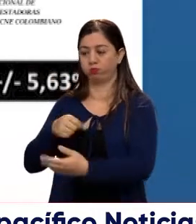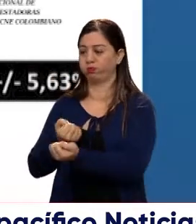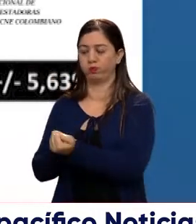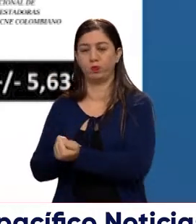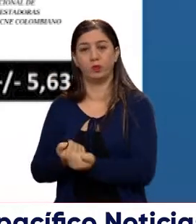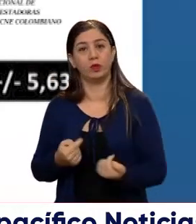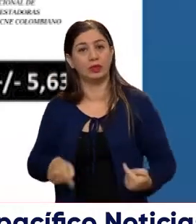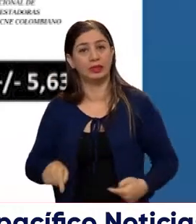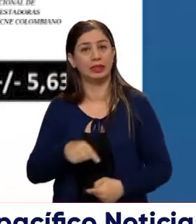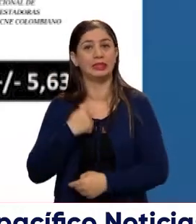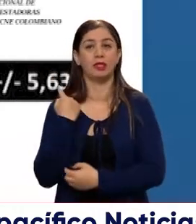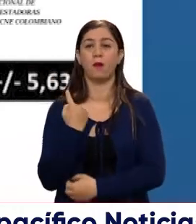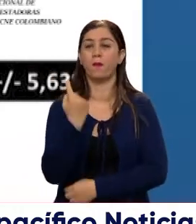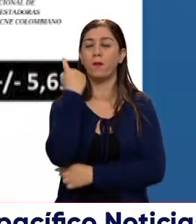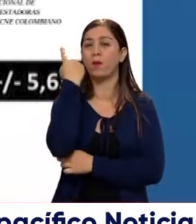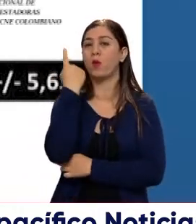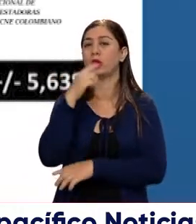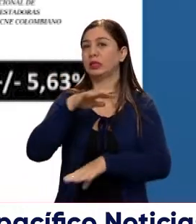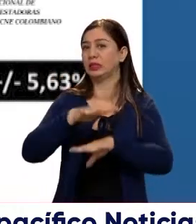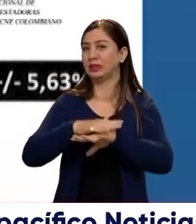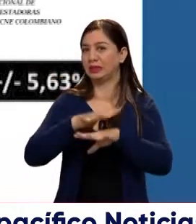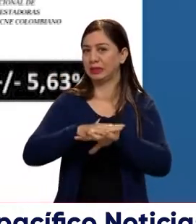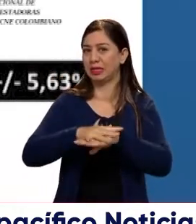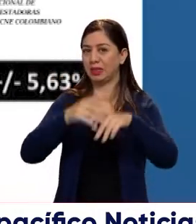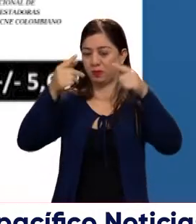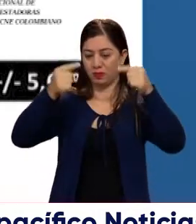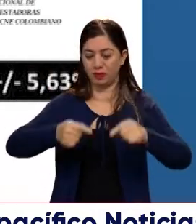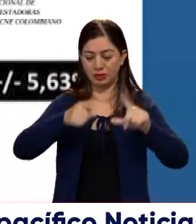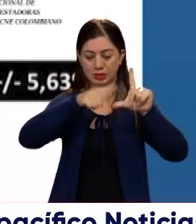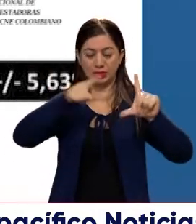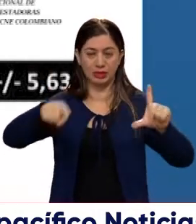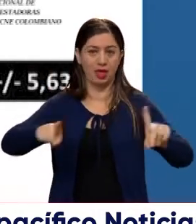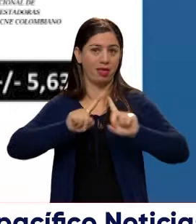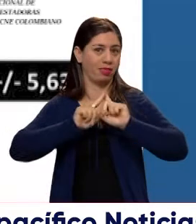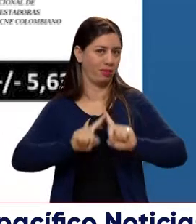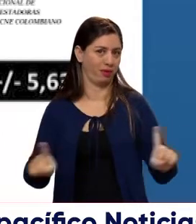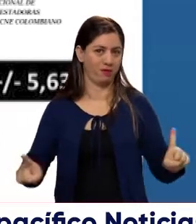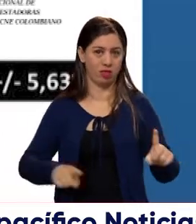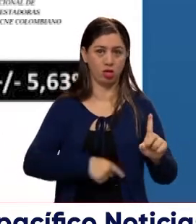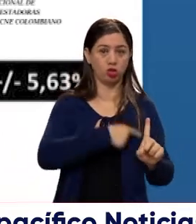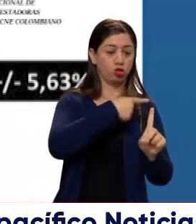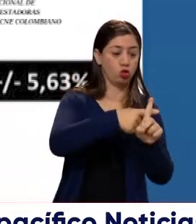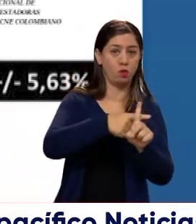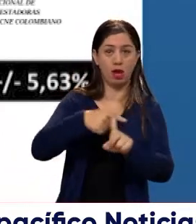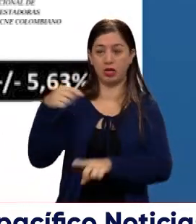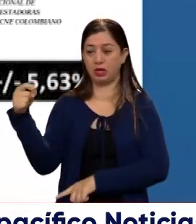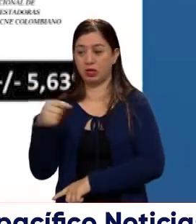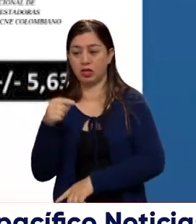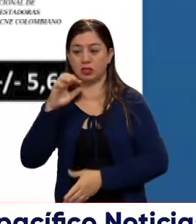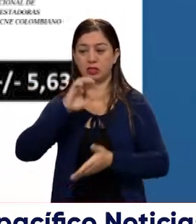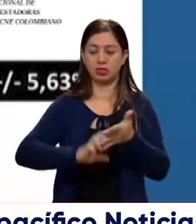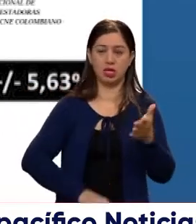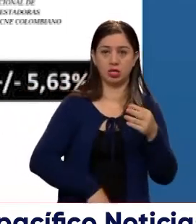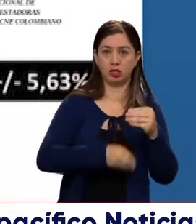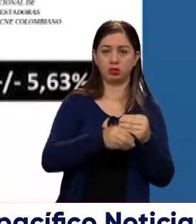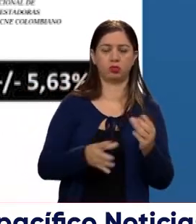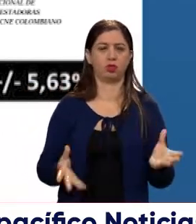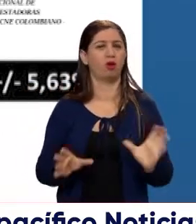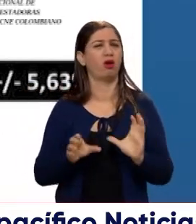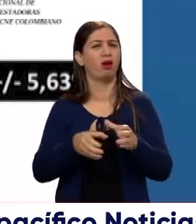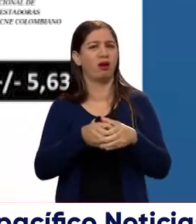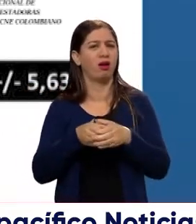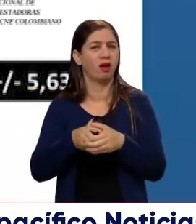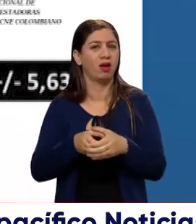política y la matemática y la estadística son diferentes. Eso no es sumar y restar. Como nos podemos dar cuenta, hubo un grupo